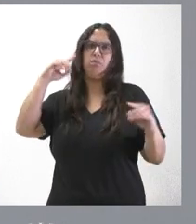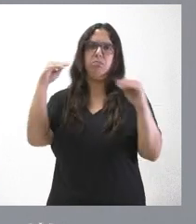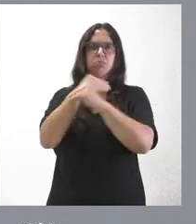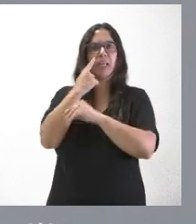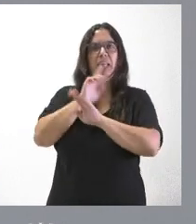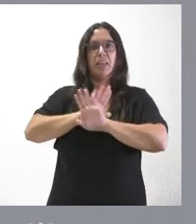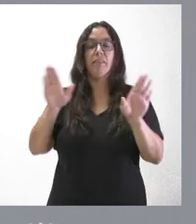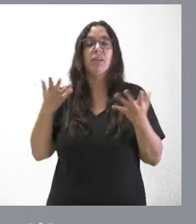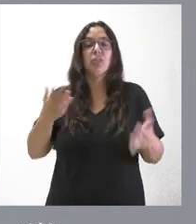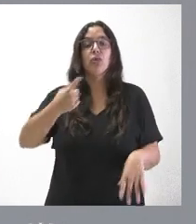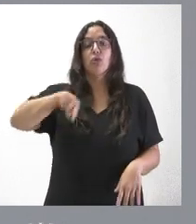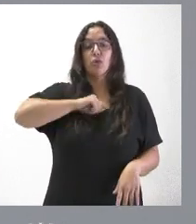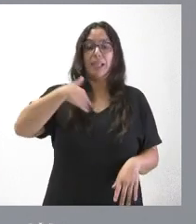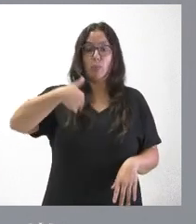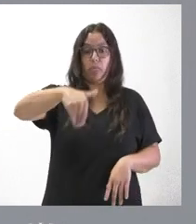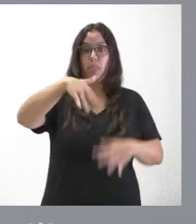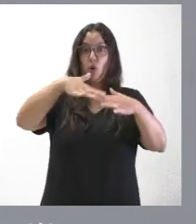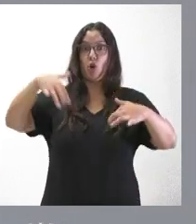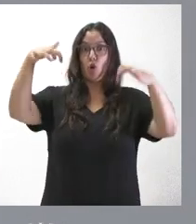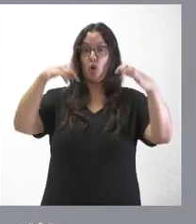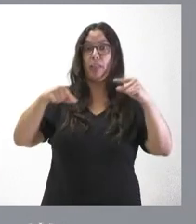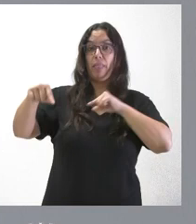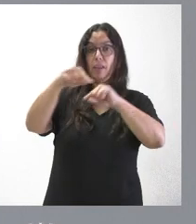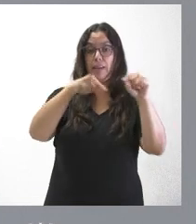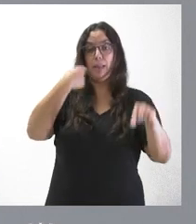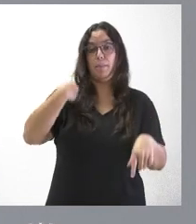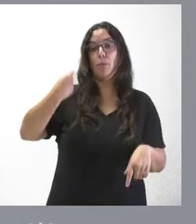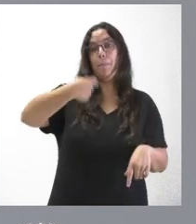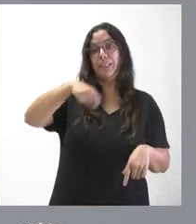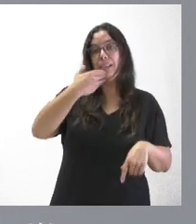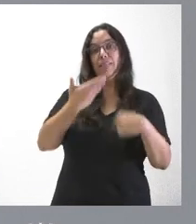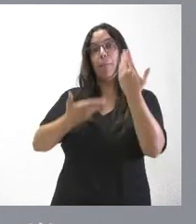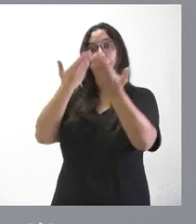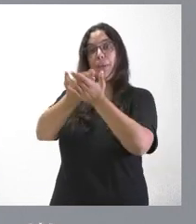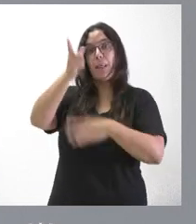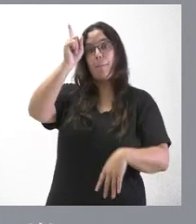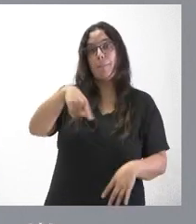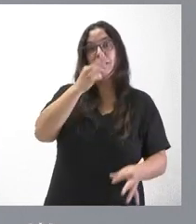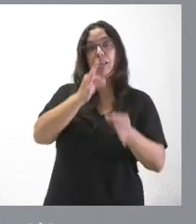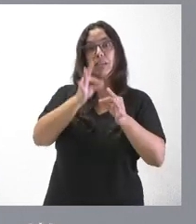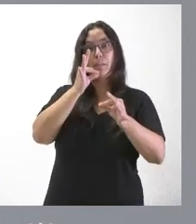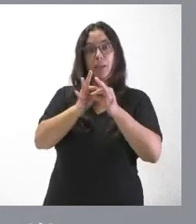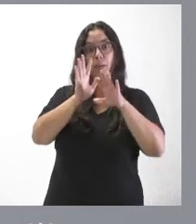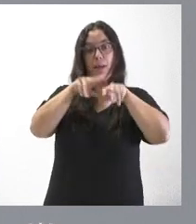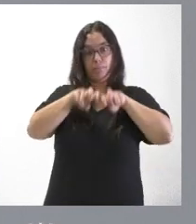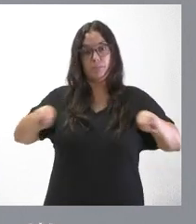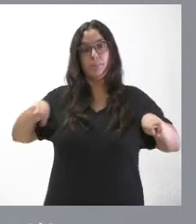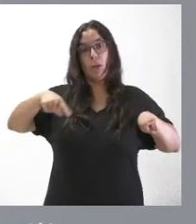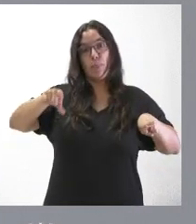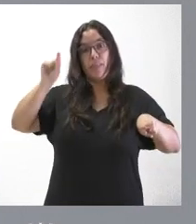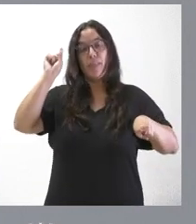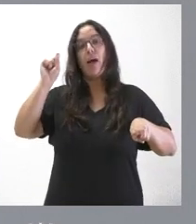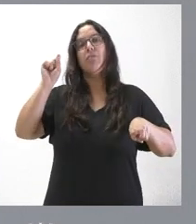en este debate, que el presidente solicitará en el mismo mes de septiembre ante la Cámara, pues